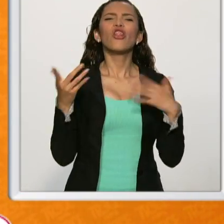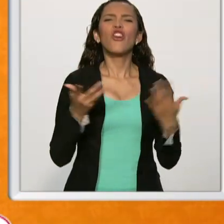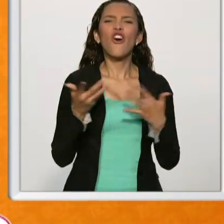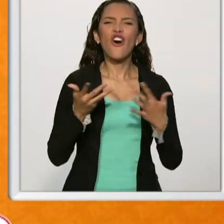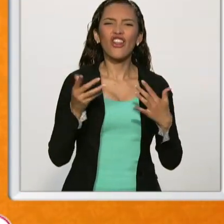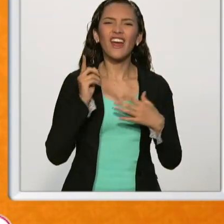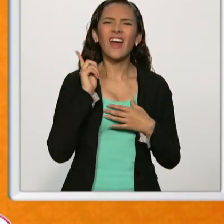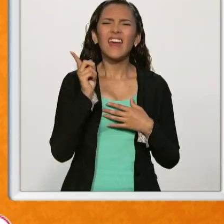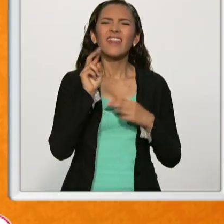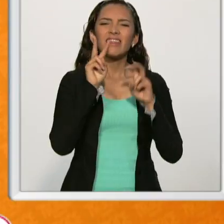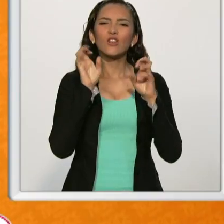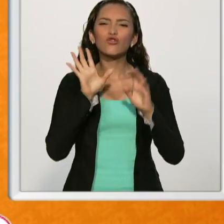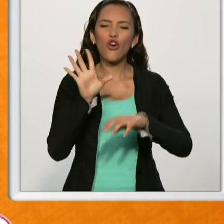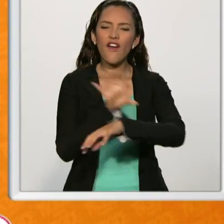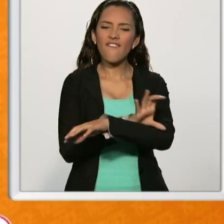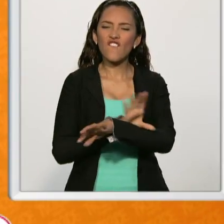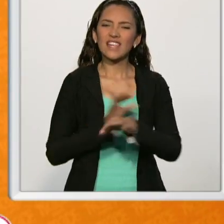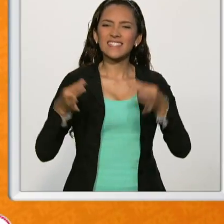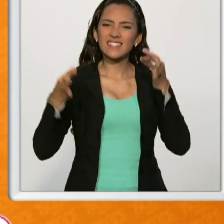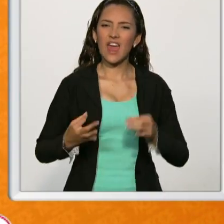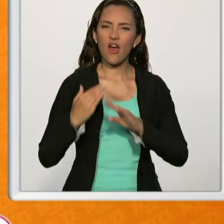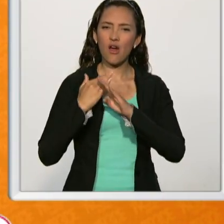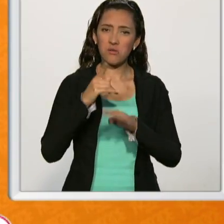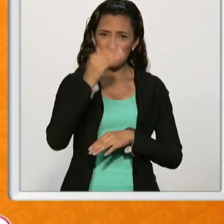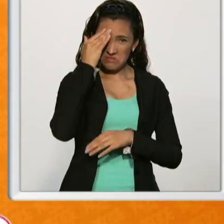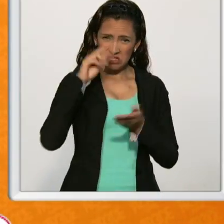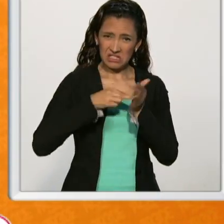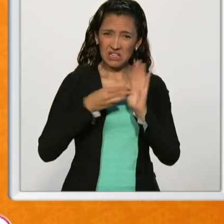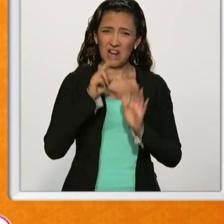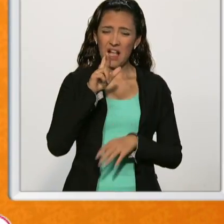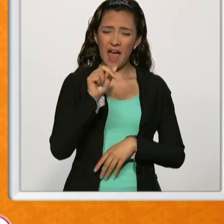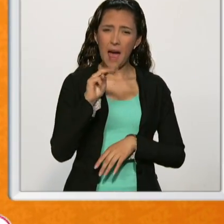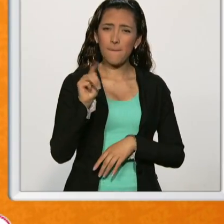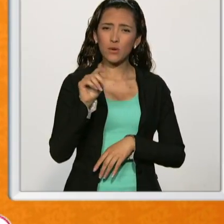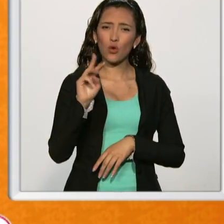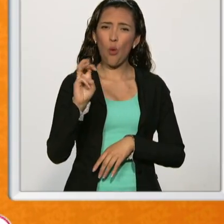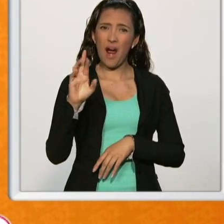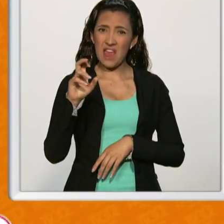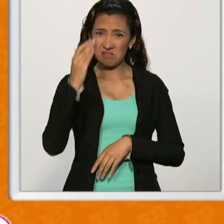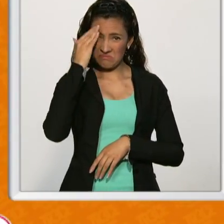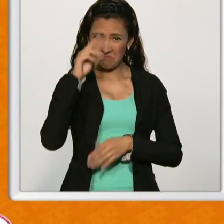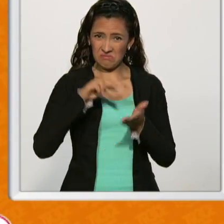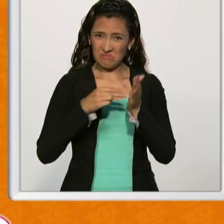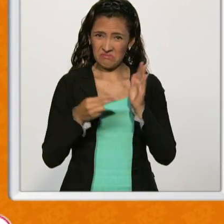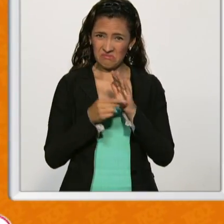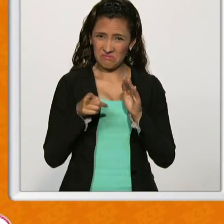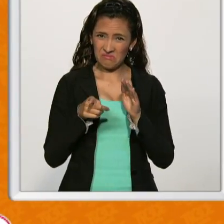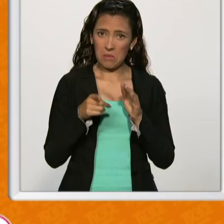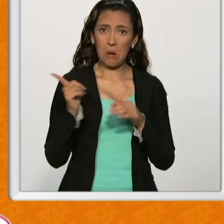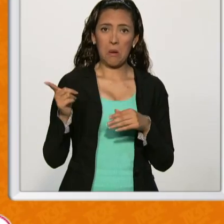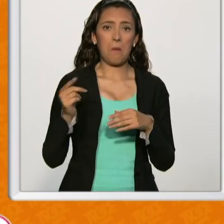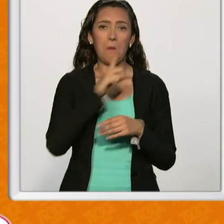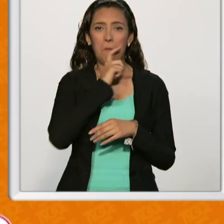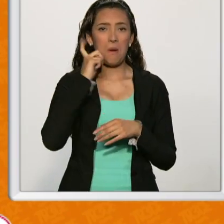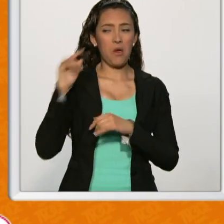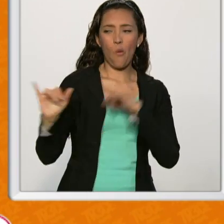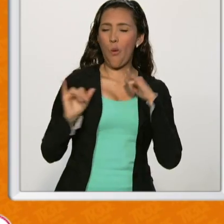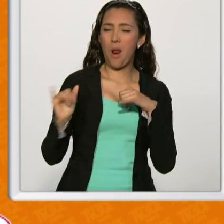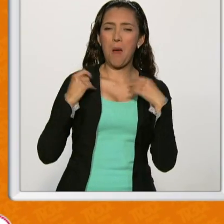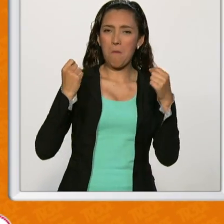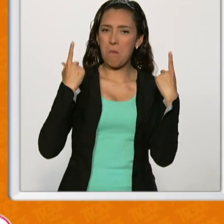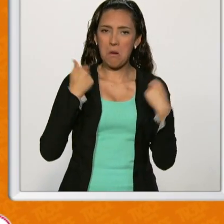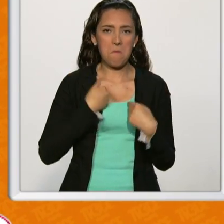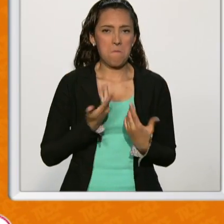informática. ¿Usted sabe qué es ransomware? Pues yo tampoco sé qué es eso y Mayra seguro tampoco sabe.